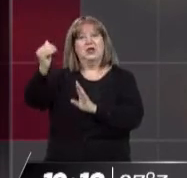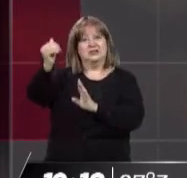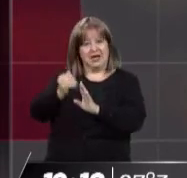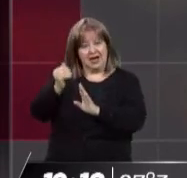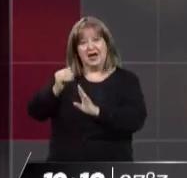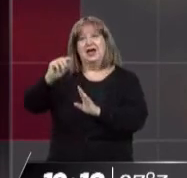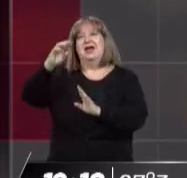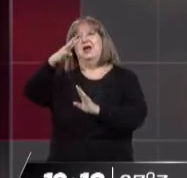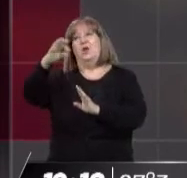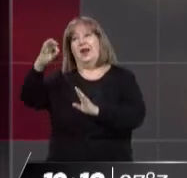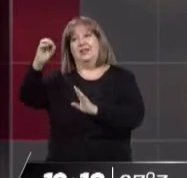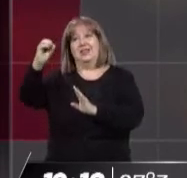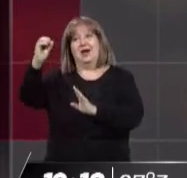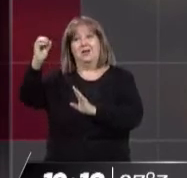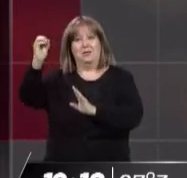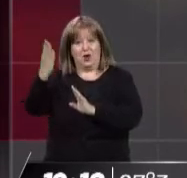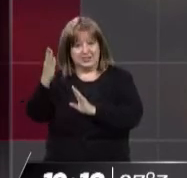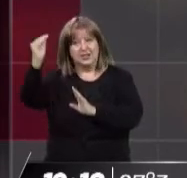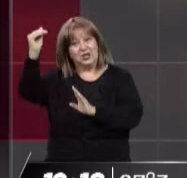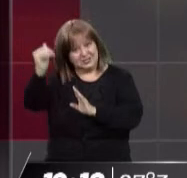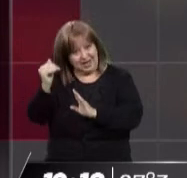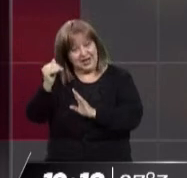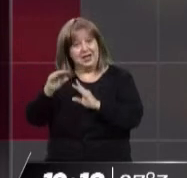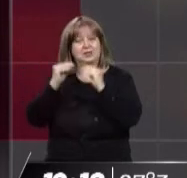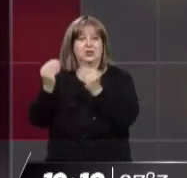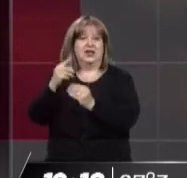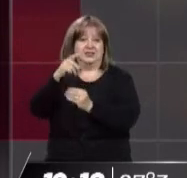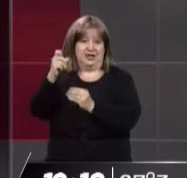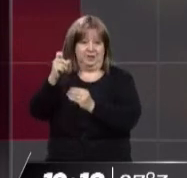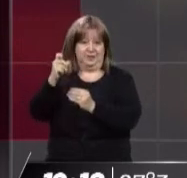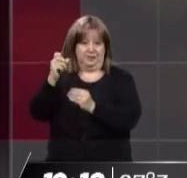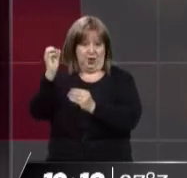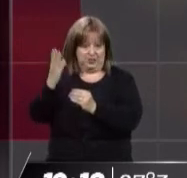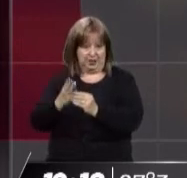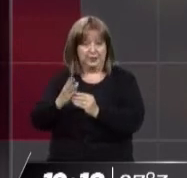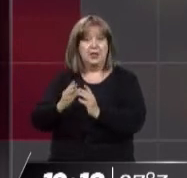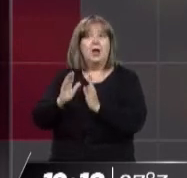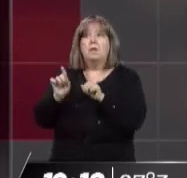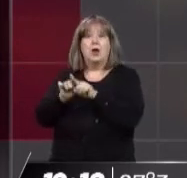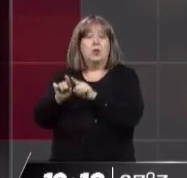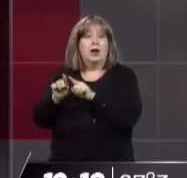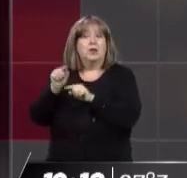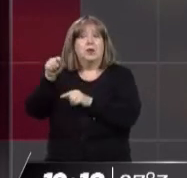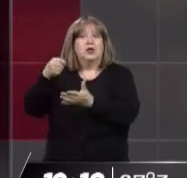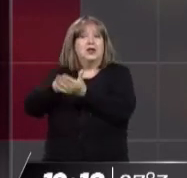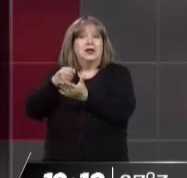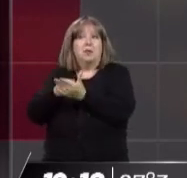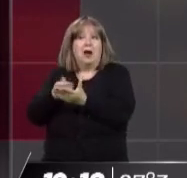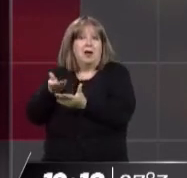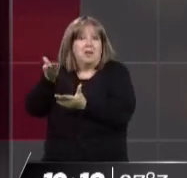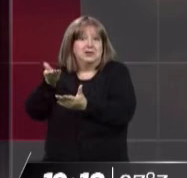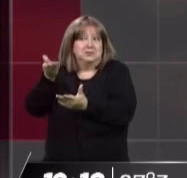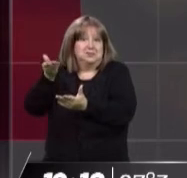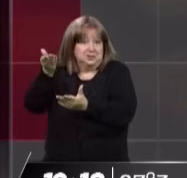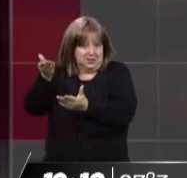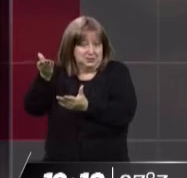misma manera, pero es por efecto de quitarle el 20% del subsidio. Tenés razón, es exactamente lo mismo. Bueno, entonces, van a recibir este